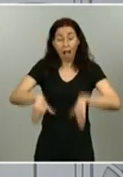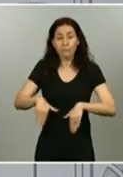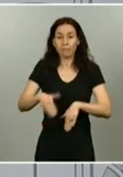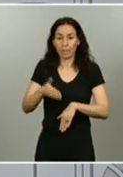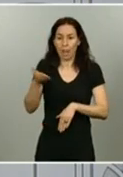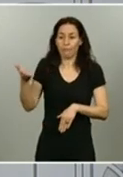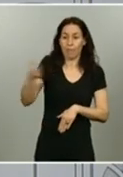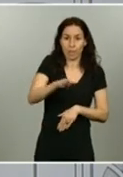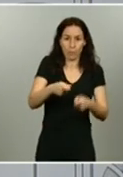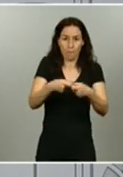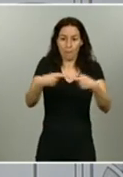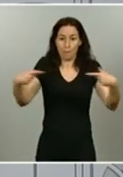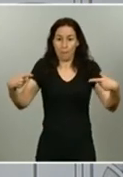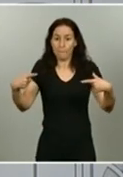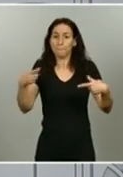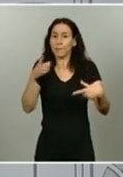directamente al coronavirus.